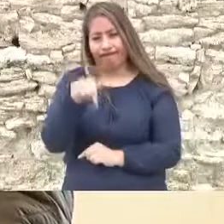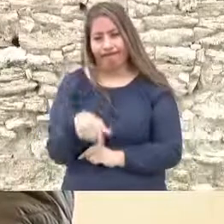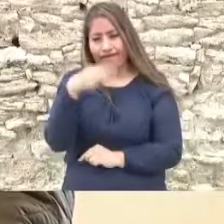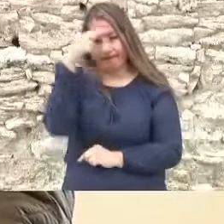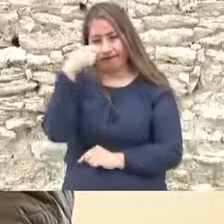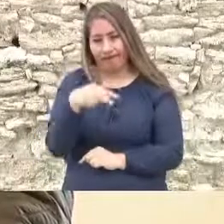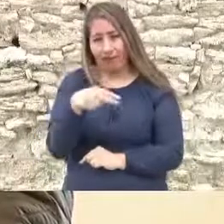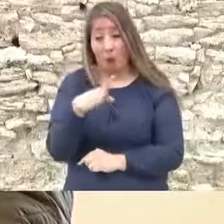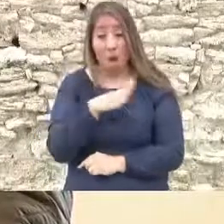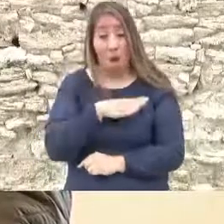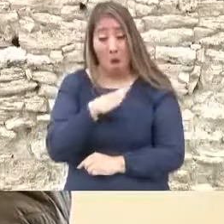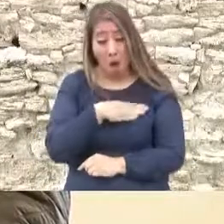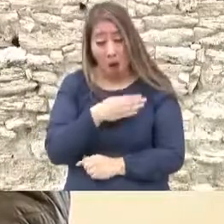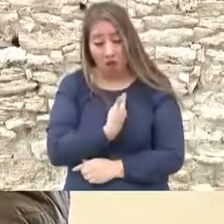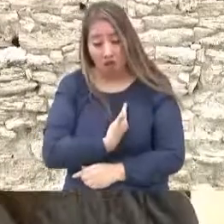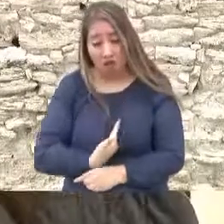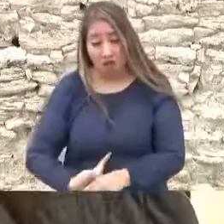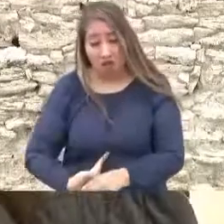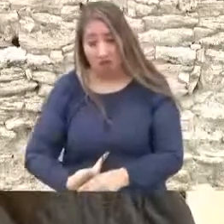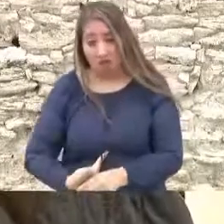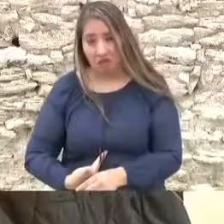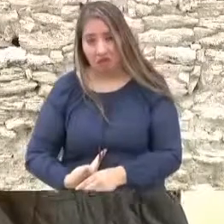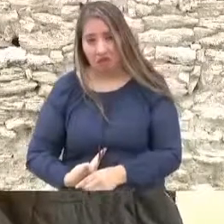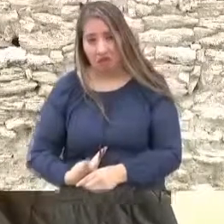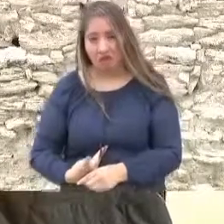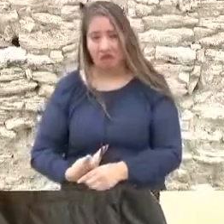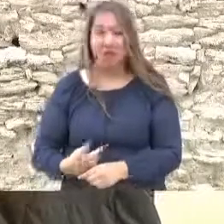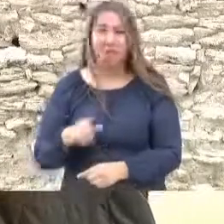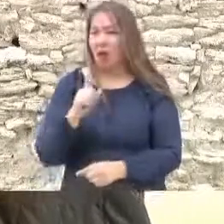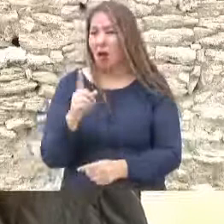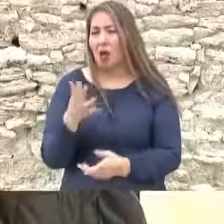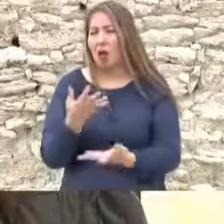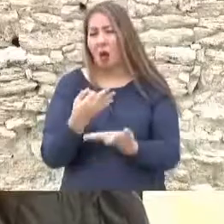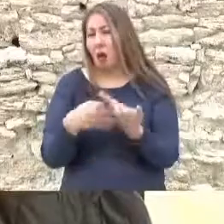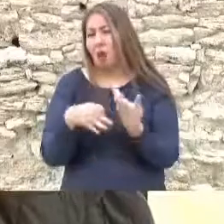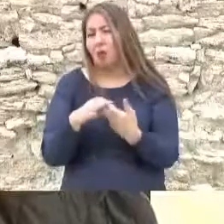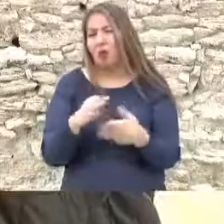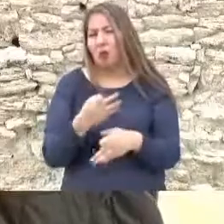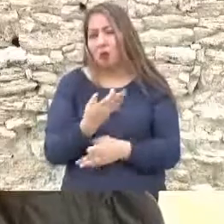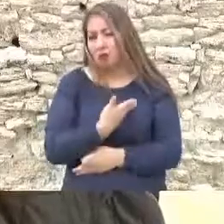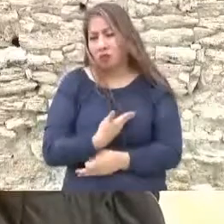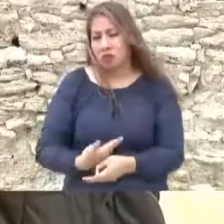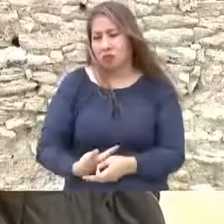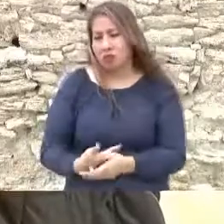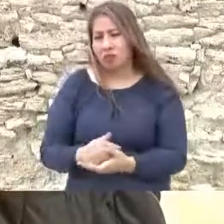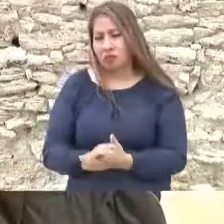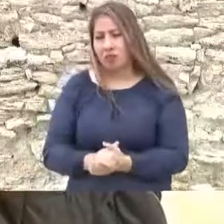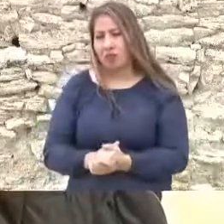muy buen presidente tiene como todos los presidentes